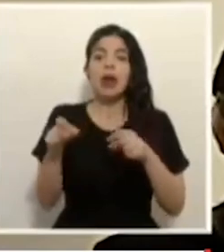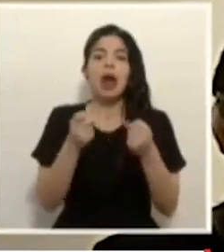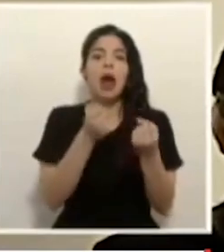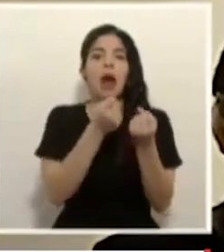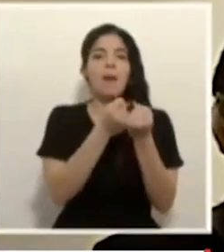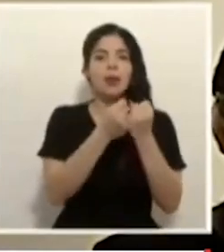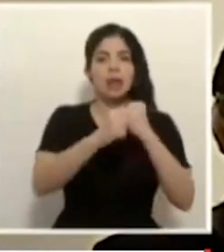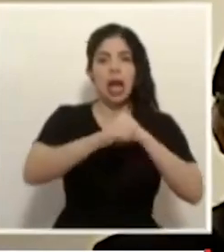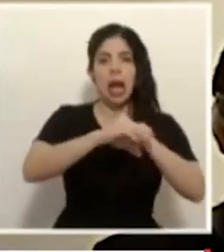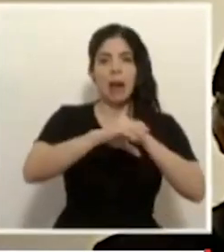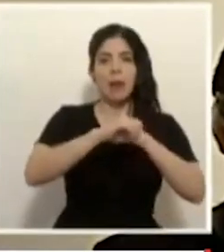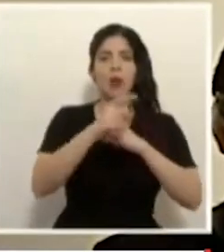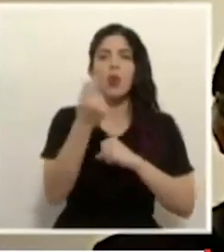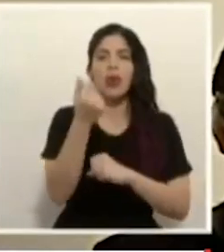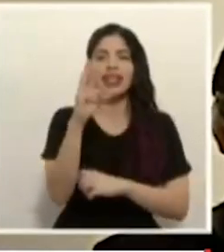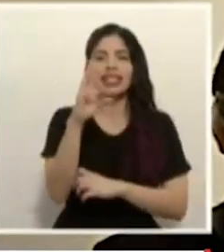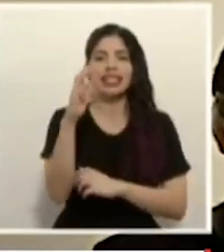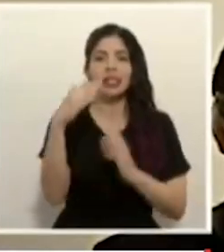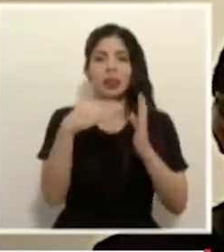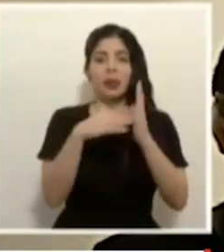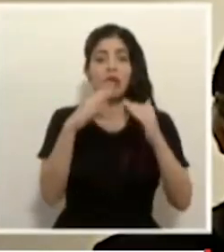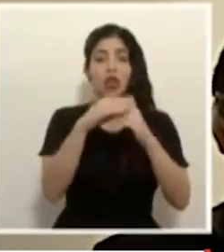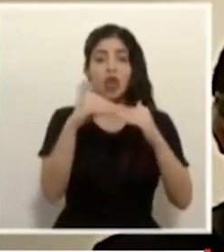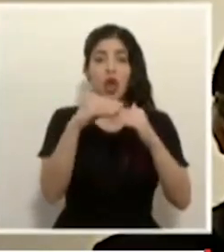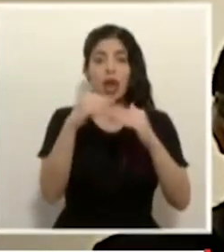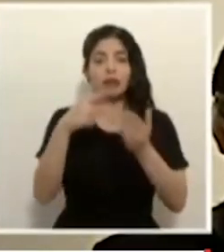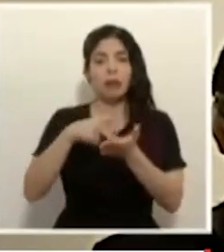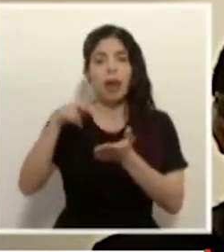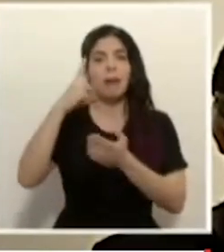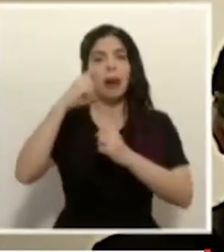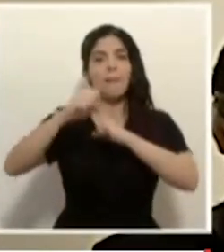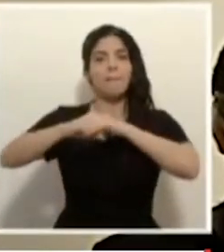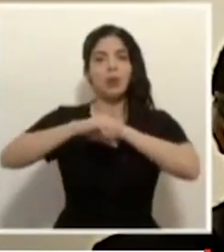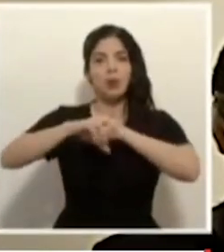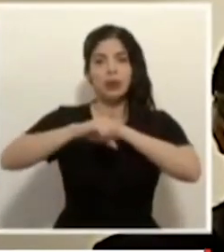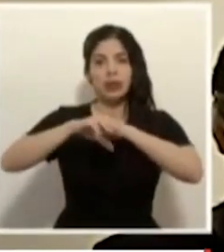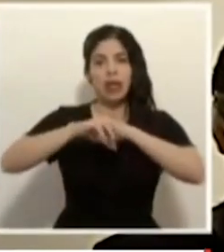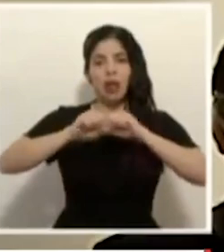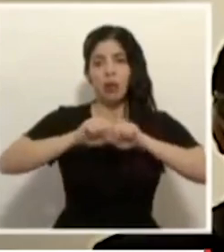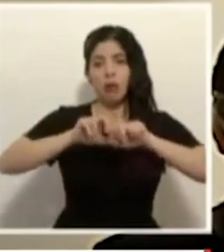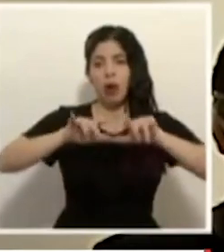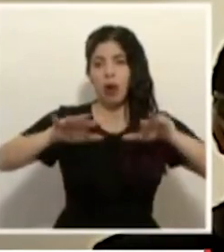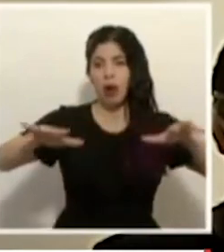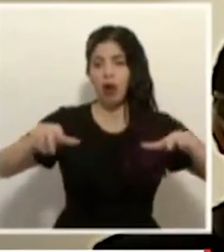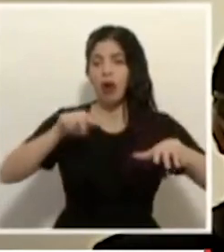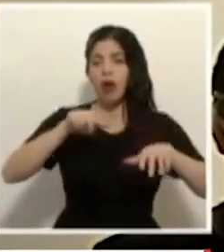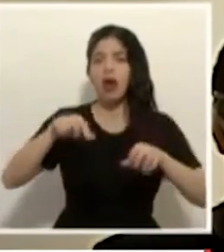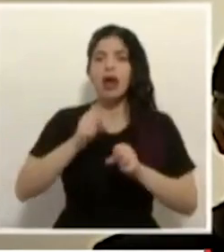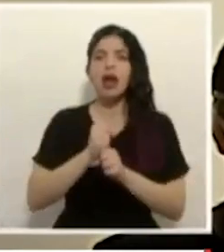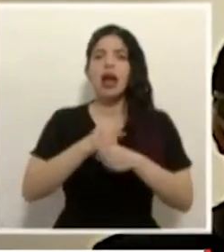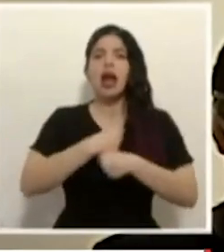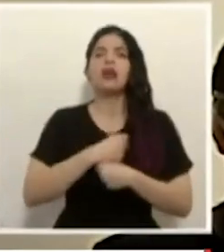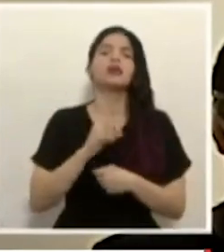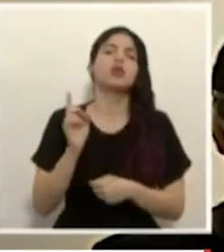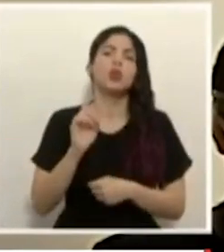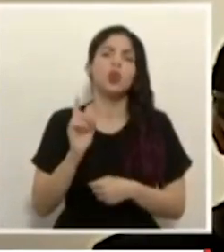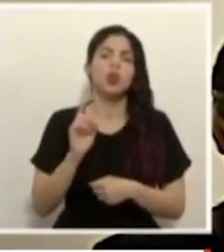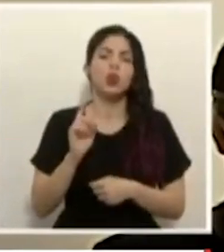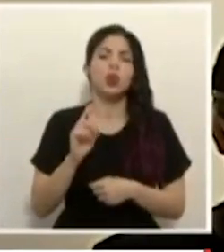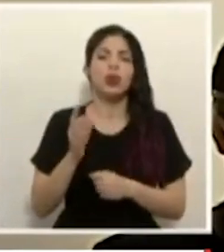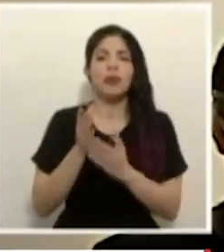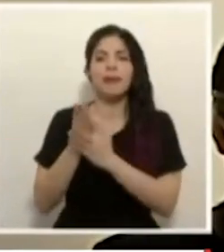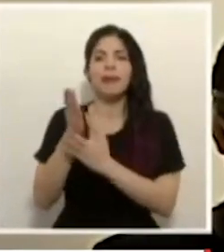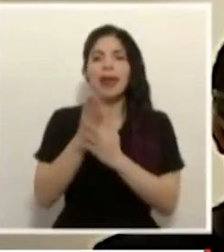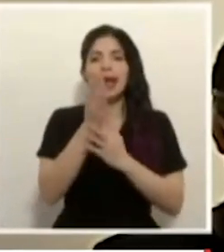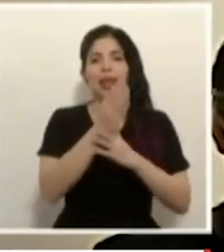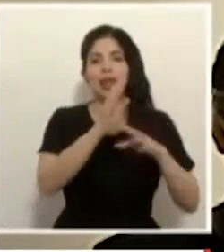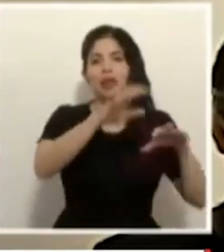con un aporte de 600 mil dólares en publicidad y divulgación que se realizarán directamente en los medios